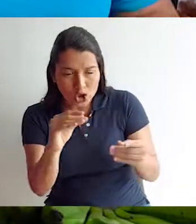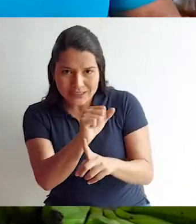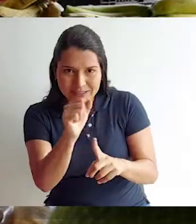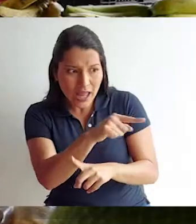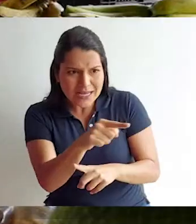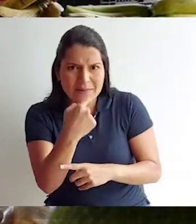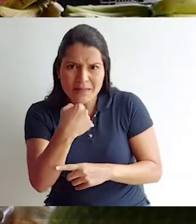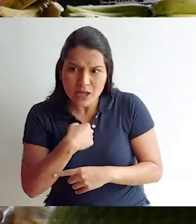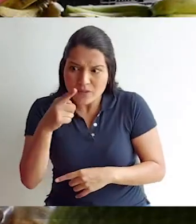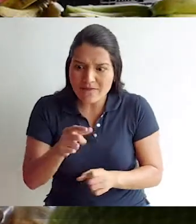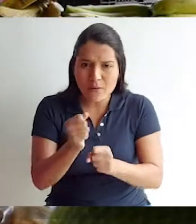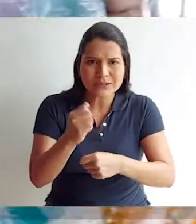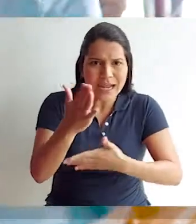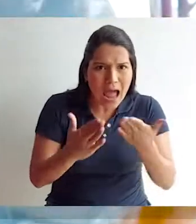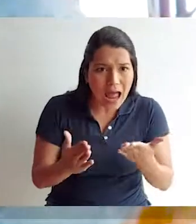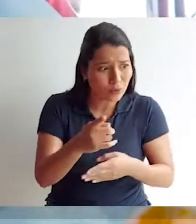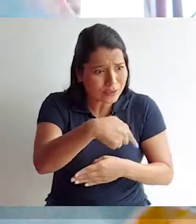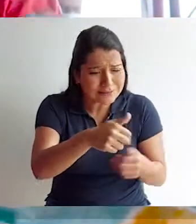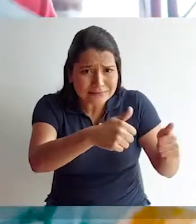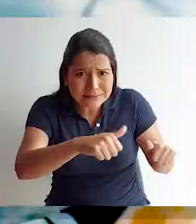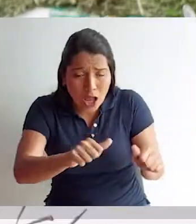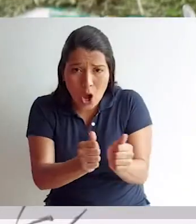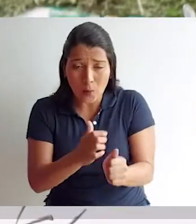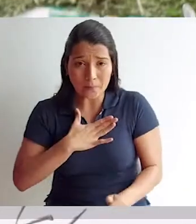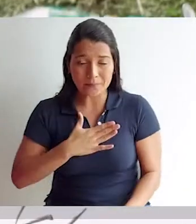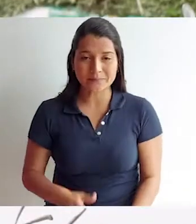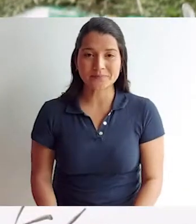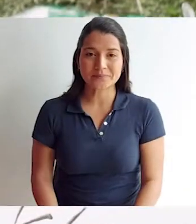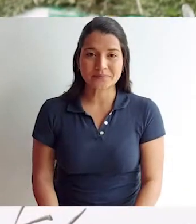que estaba pasando y ellas dijeron, Mireia, tenemos que hacer algo, estoy totalmente de acuerdo con usted.